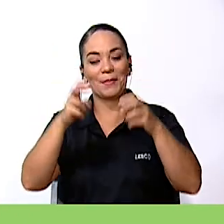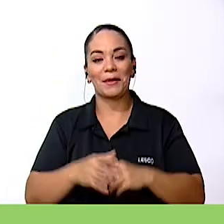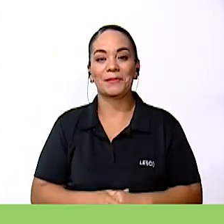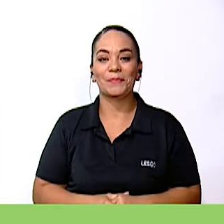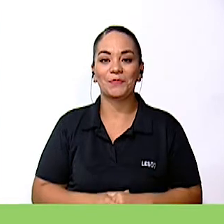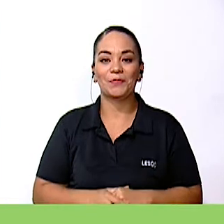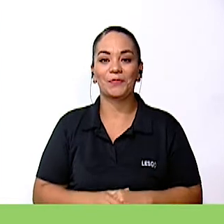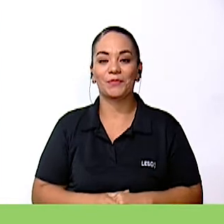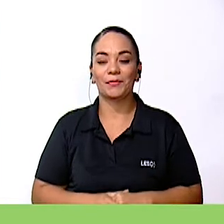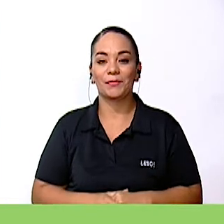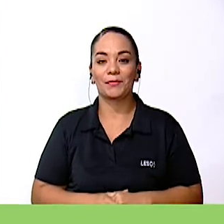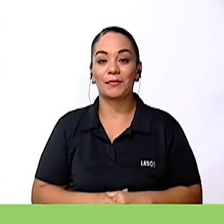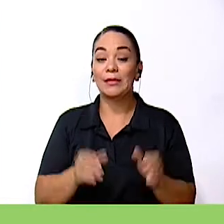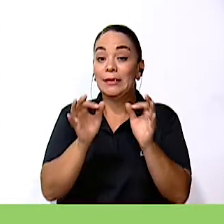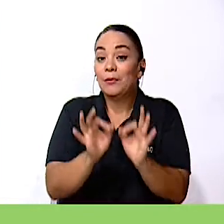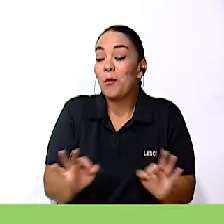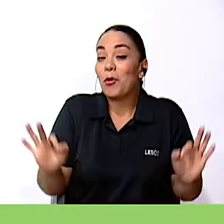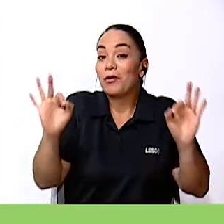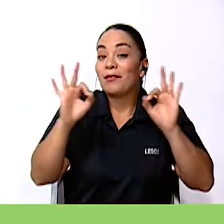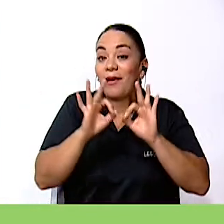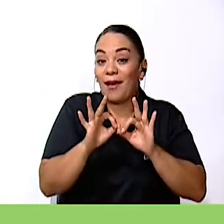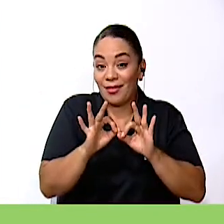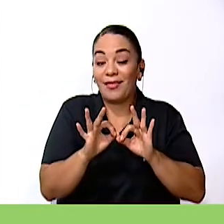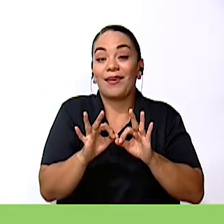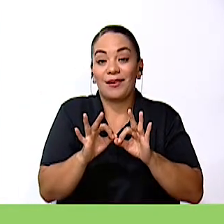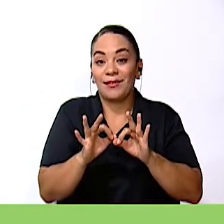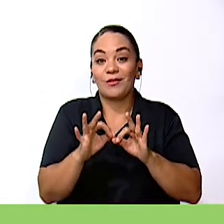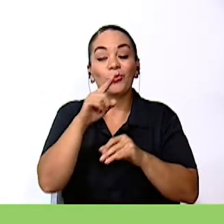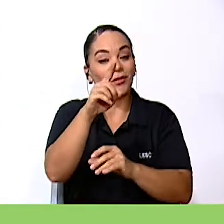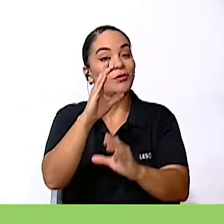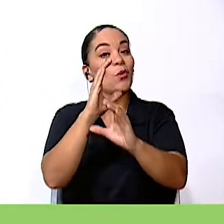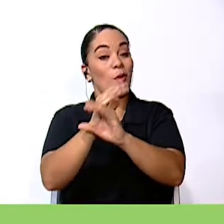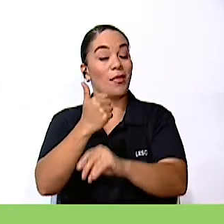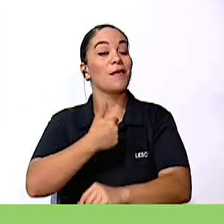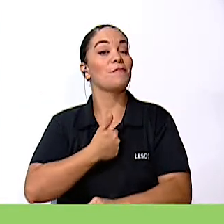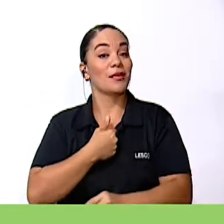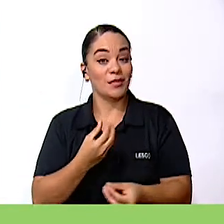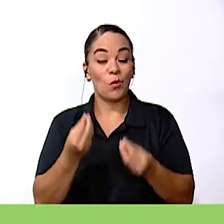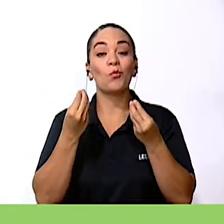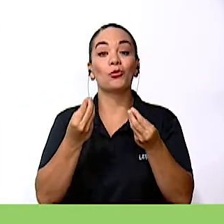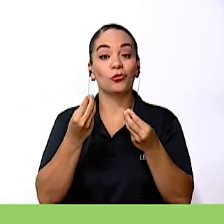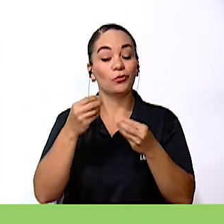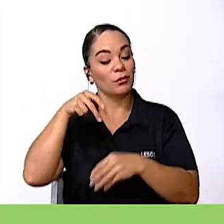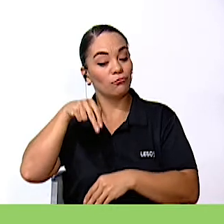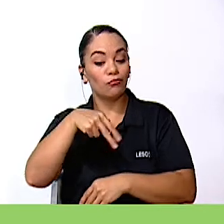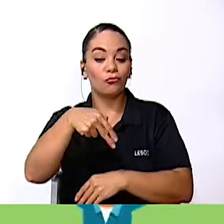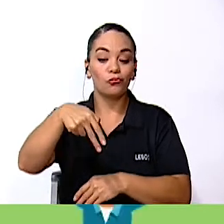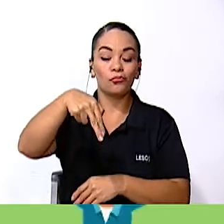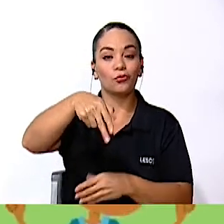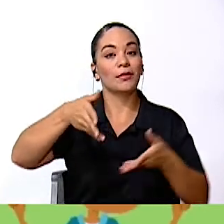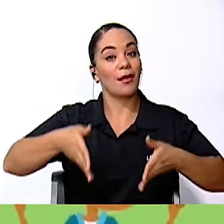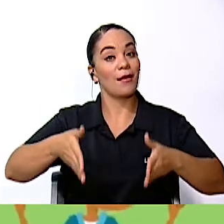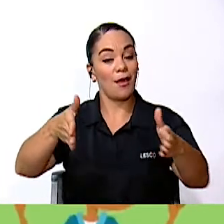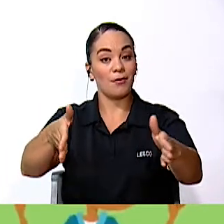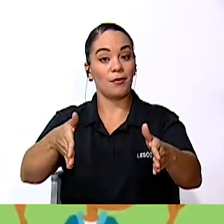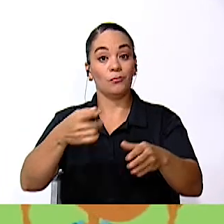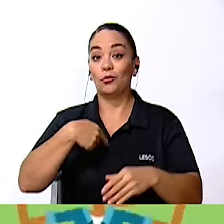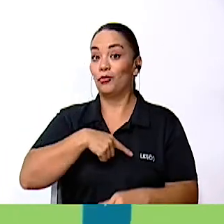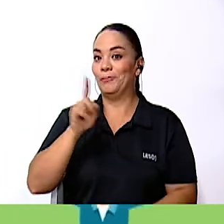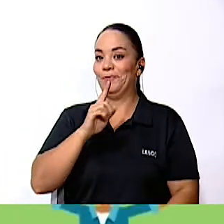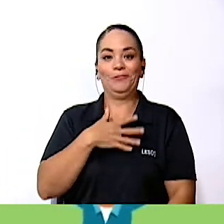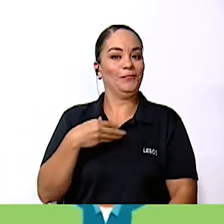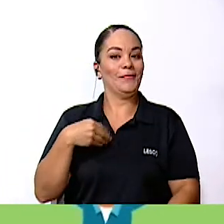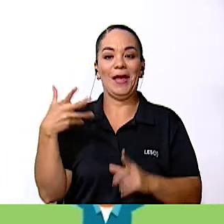Pero ante todo y lo más importante es que te cuides mucho cuando andes por la calle No queremos un